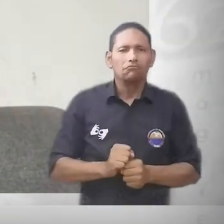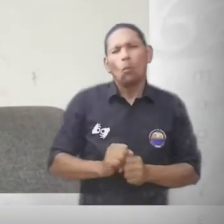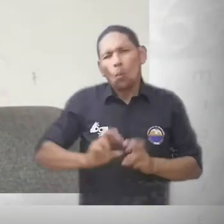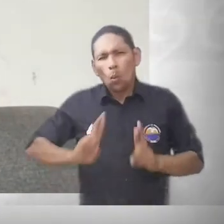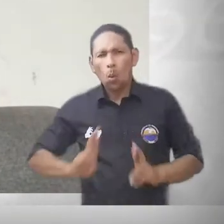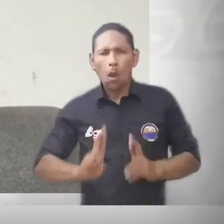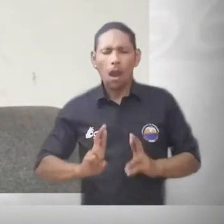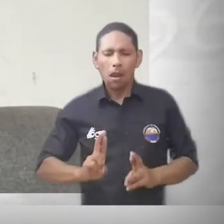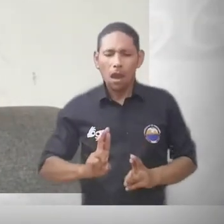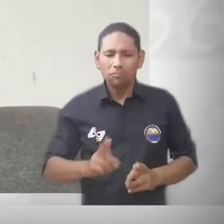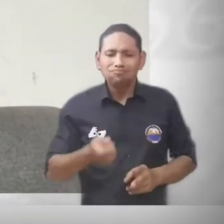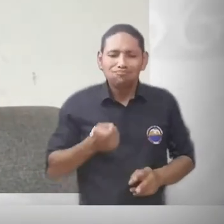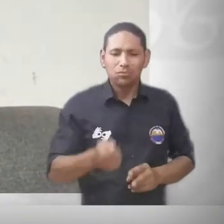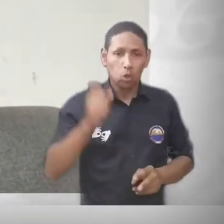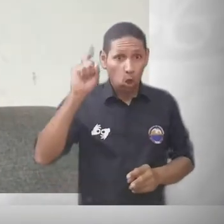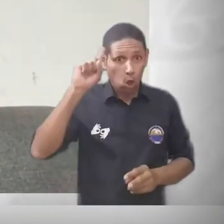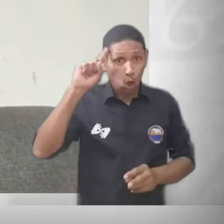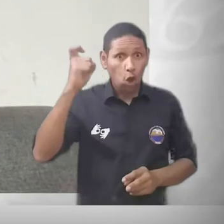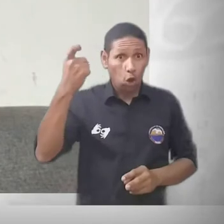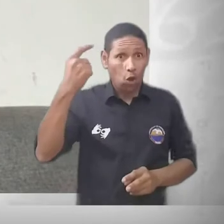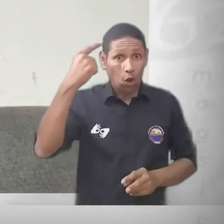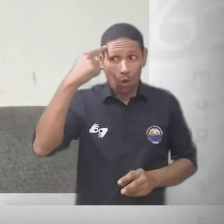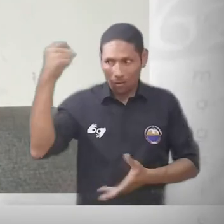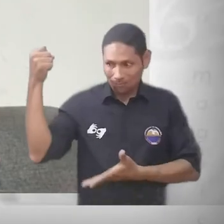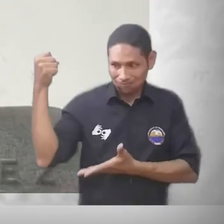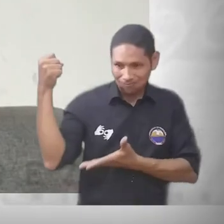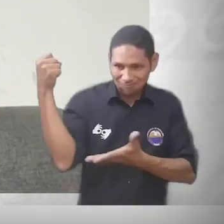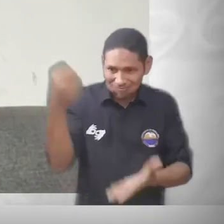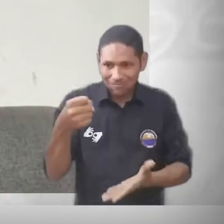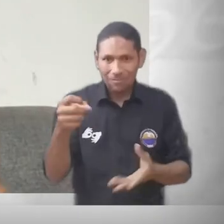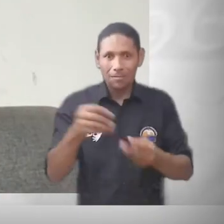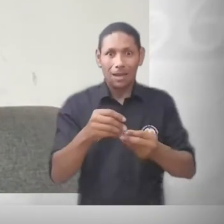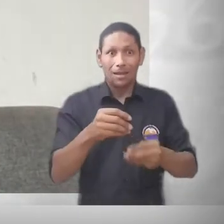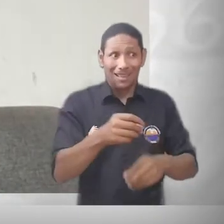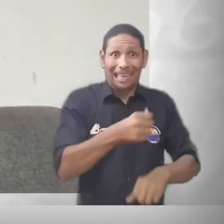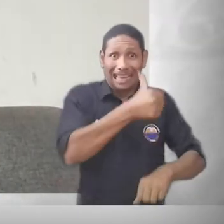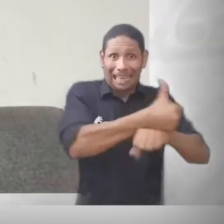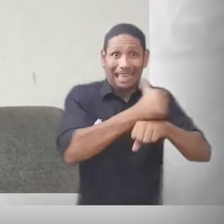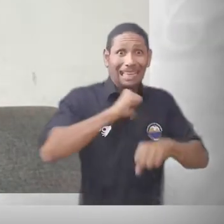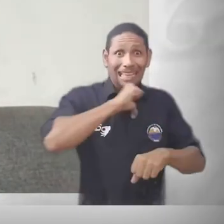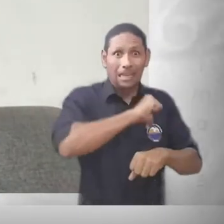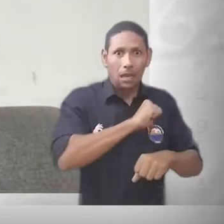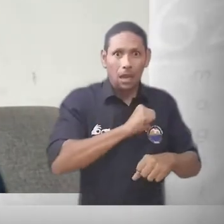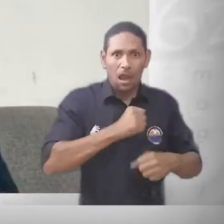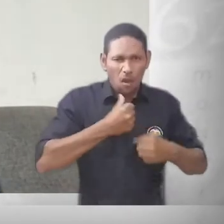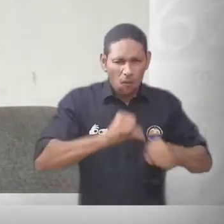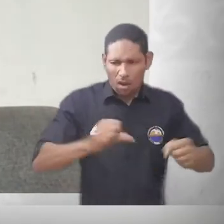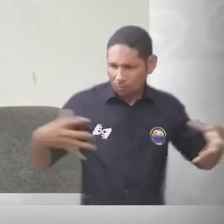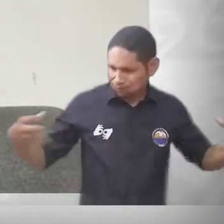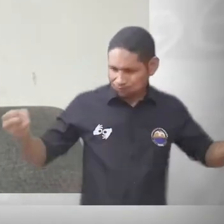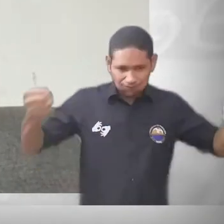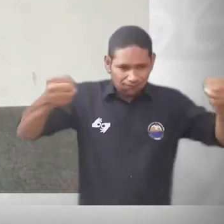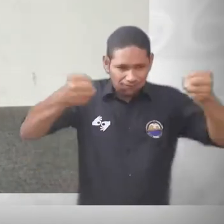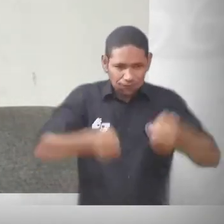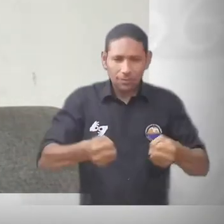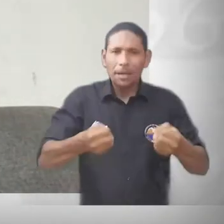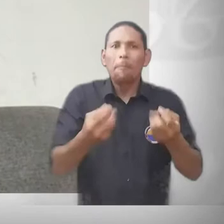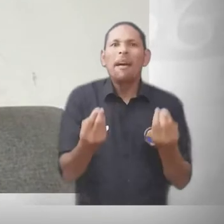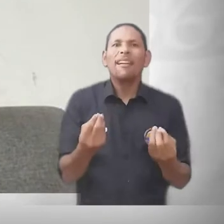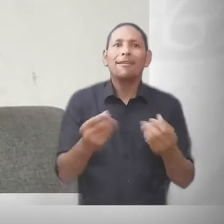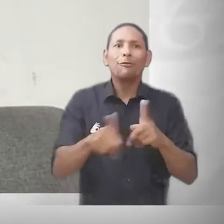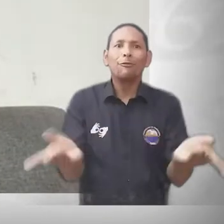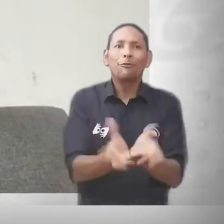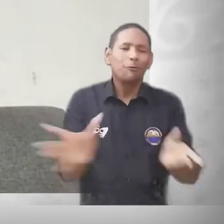Esperamos que muy prontamente la gobernación elegir los de los dineros para que, junto con el doctor Pablo Vera, se unan fuerzas para